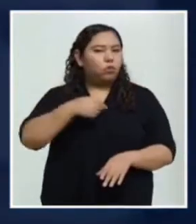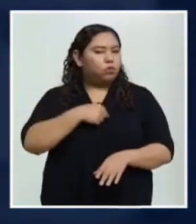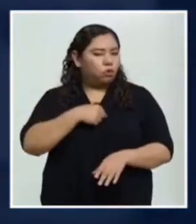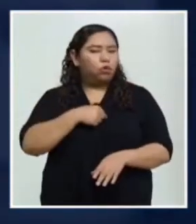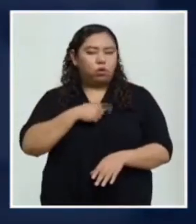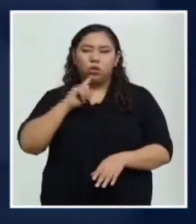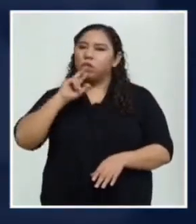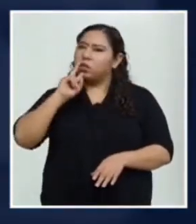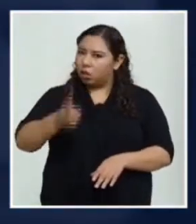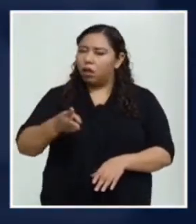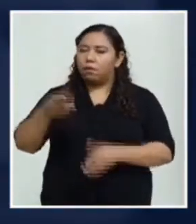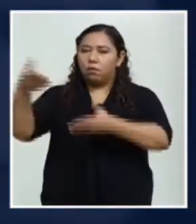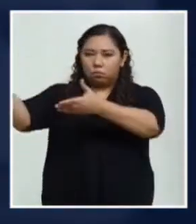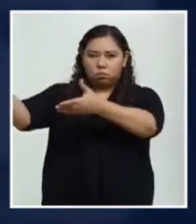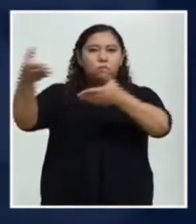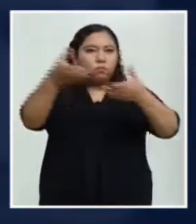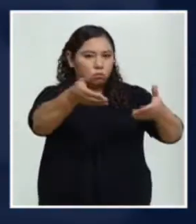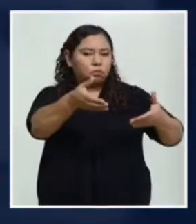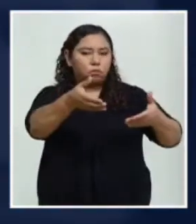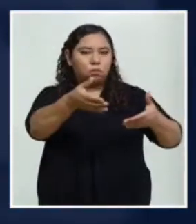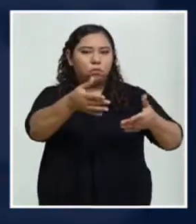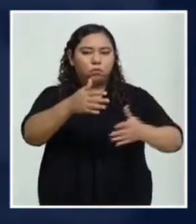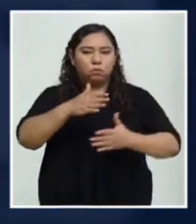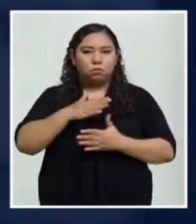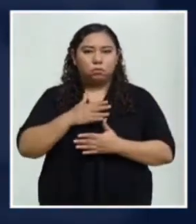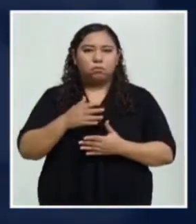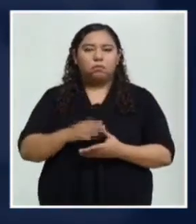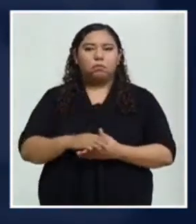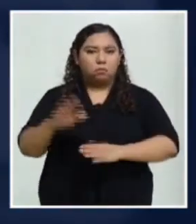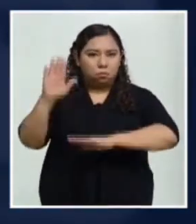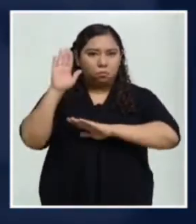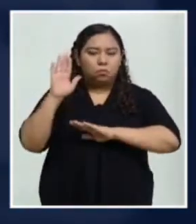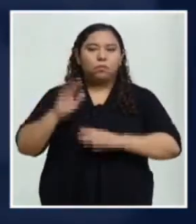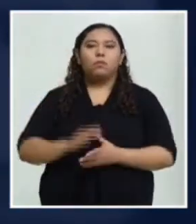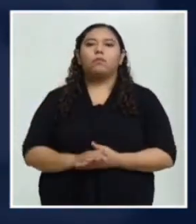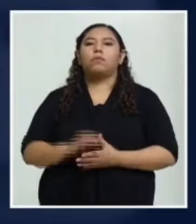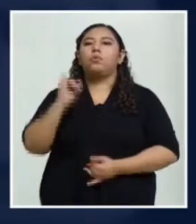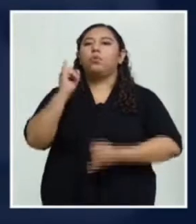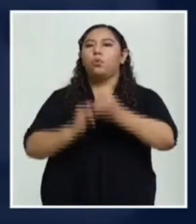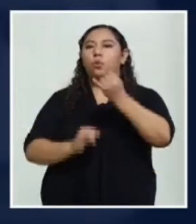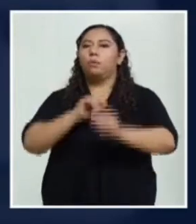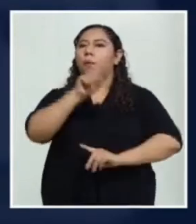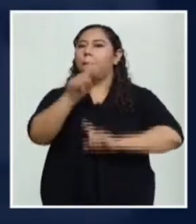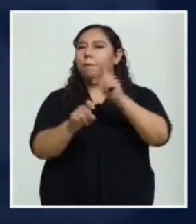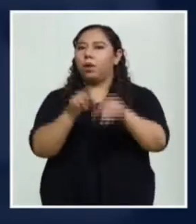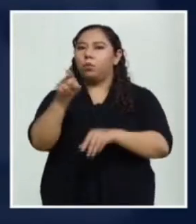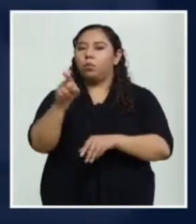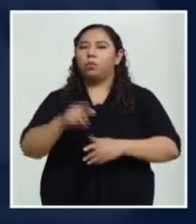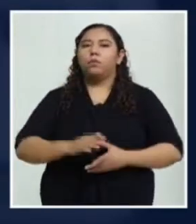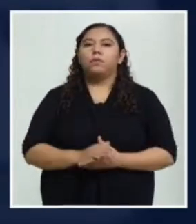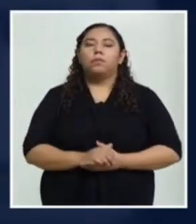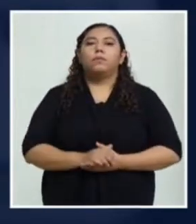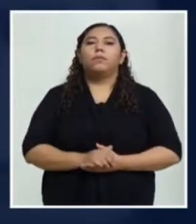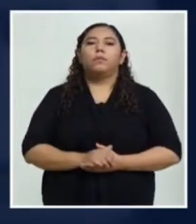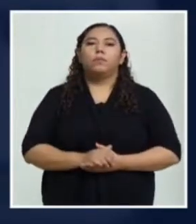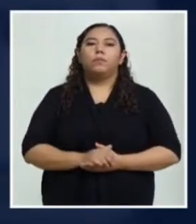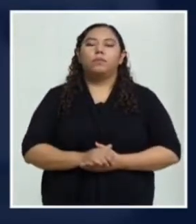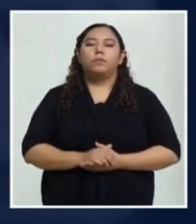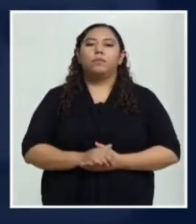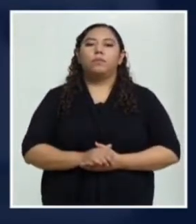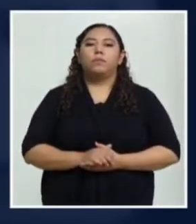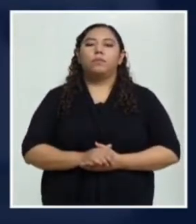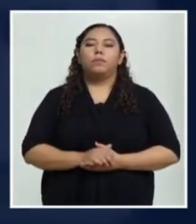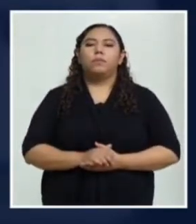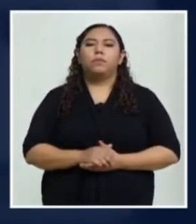Cerraremos esta ronda de preguntas y respuestas con el periodista Joseph Ochoa de Televisión Nacional de Honduras. En el caso del